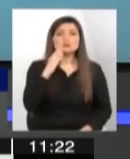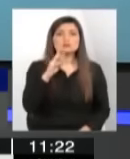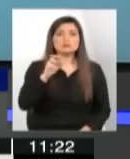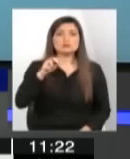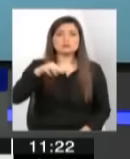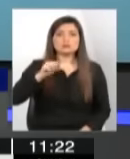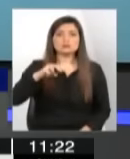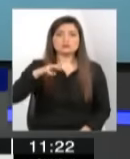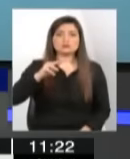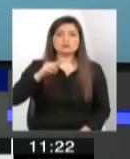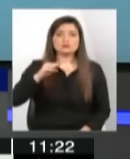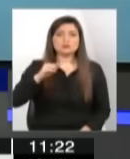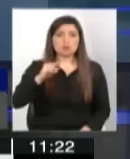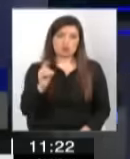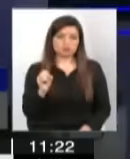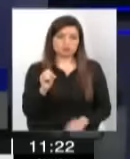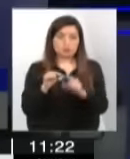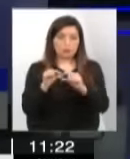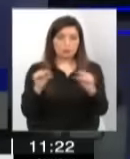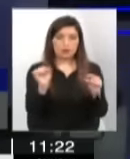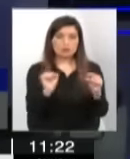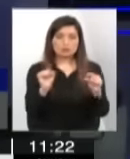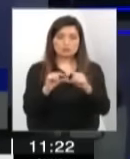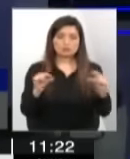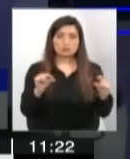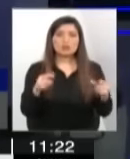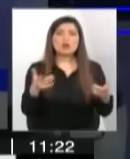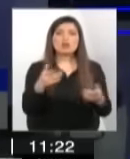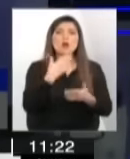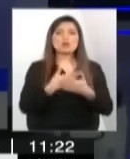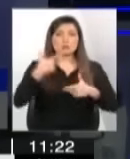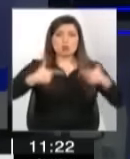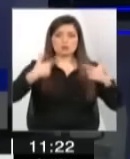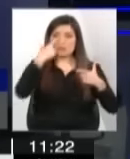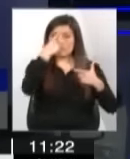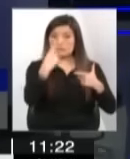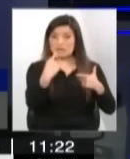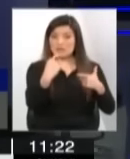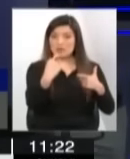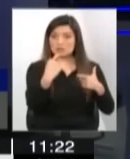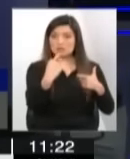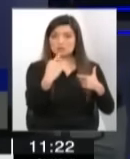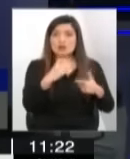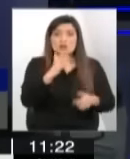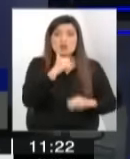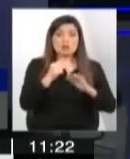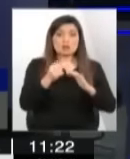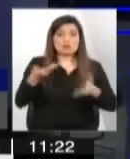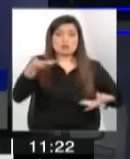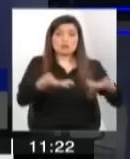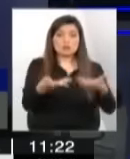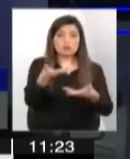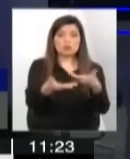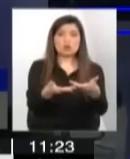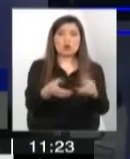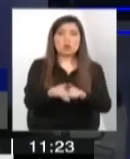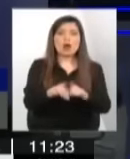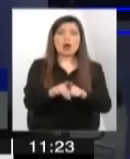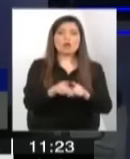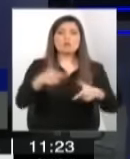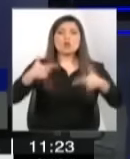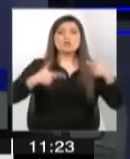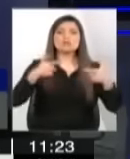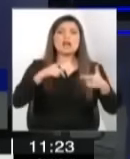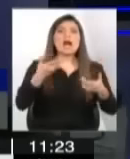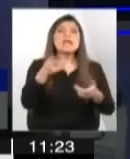Ceres. Cuando se hagan políticas serias y no se entreguen los servicios como parcelas políticas, recién mejorará el Sename.